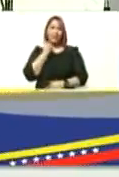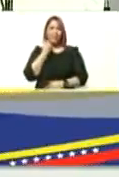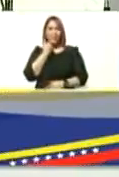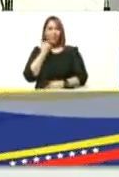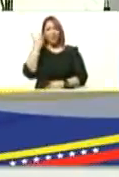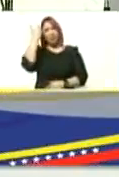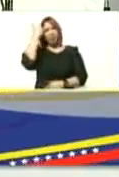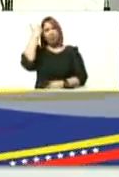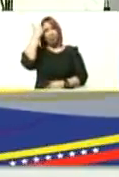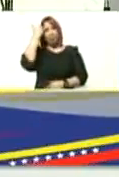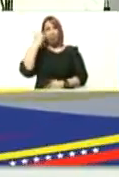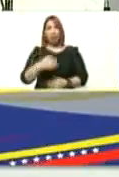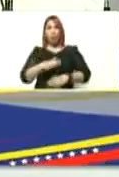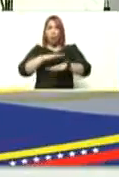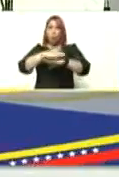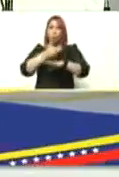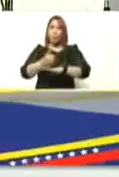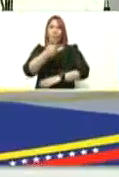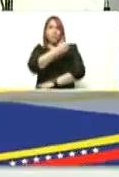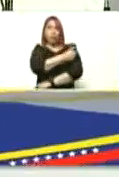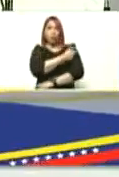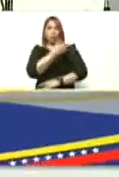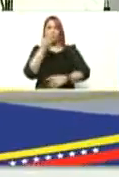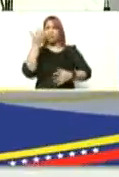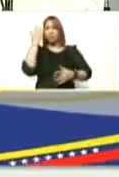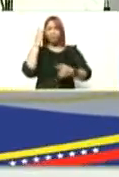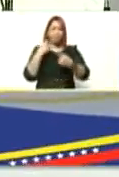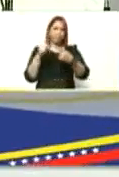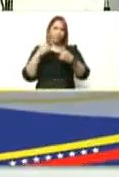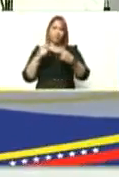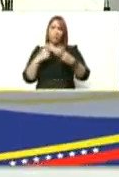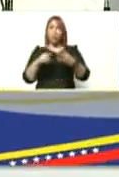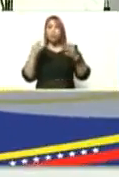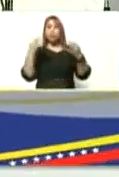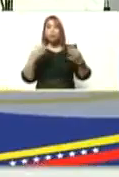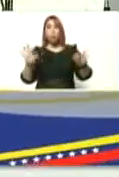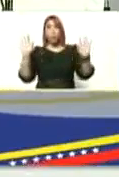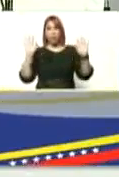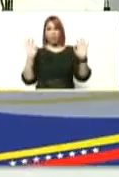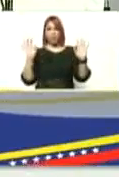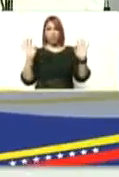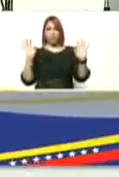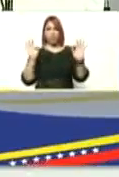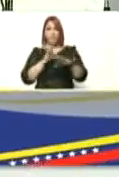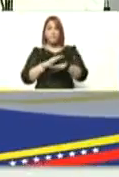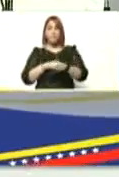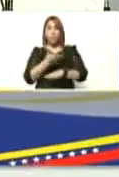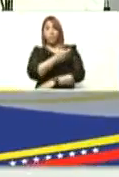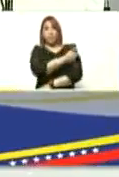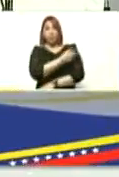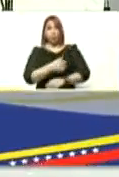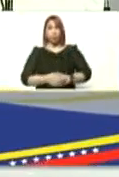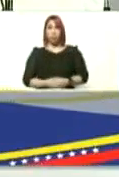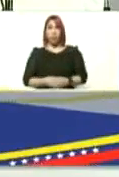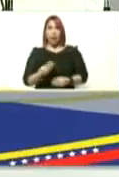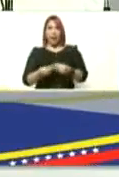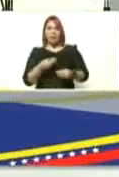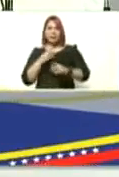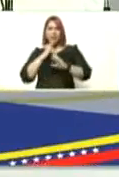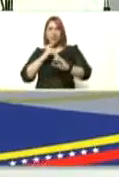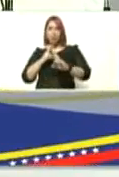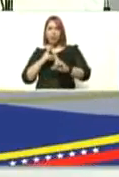producto de la vacuna le pusieron la vacuna tal la vacuna tal es normal eso porque la vacuna genera una respuesta